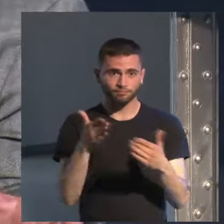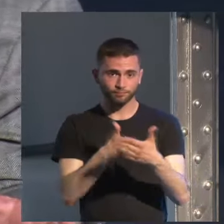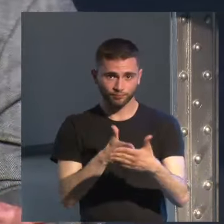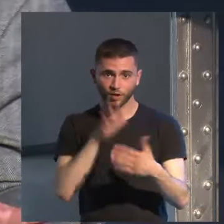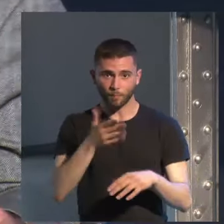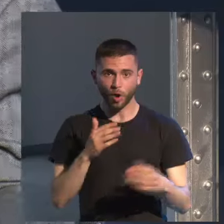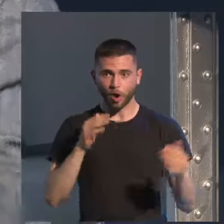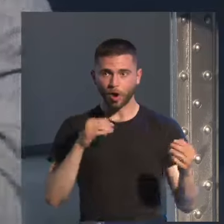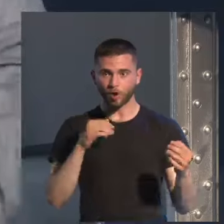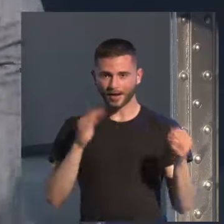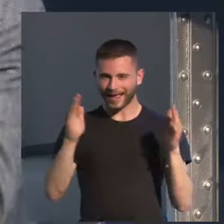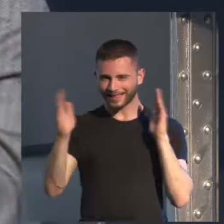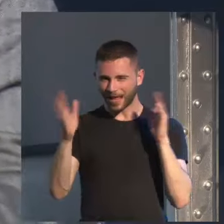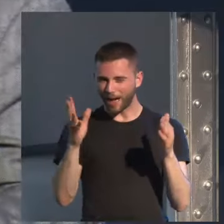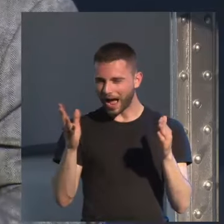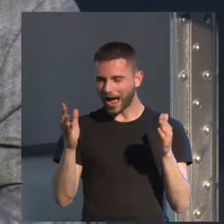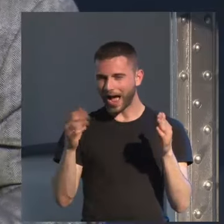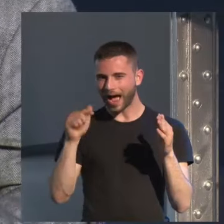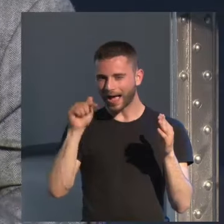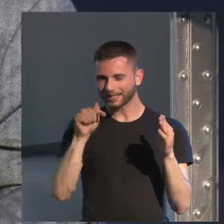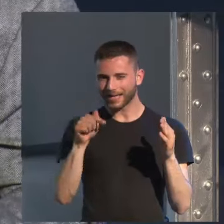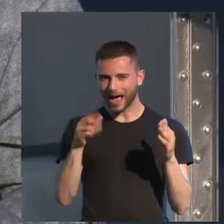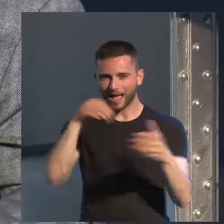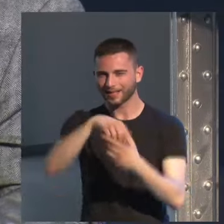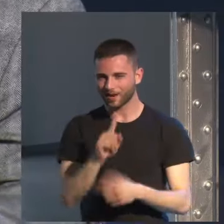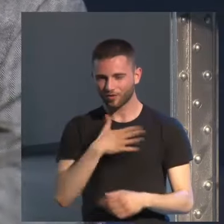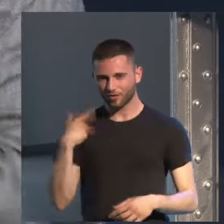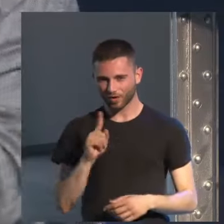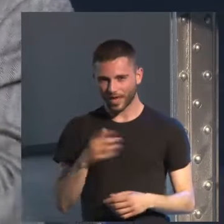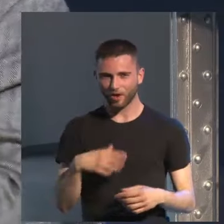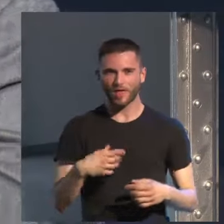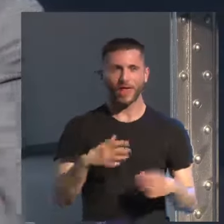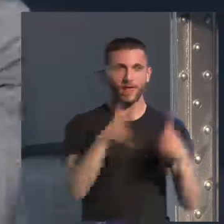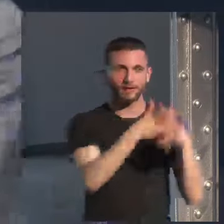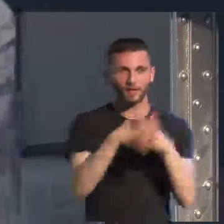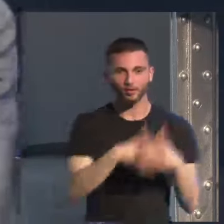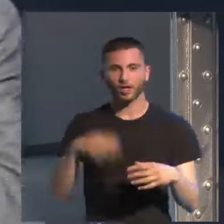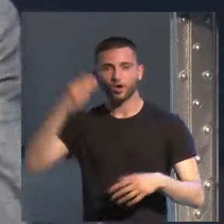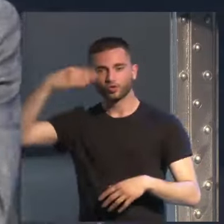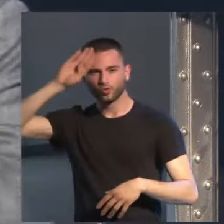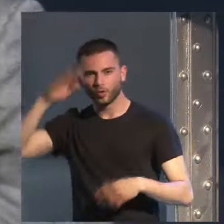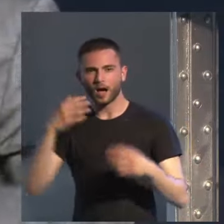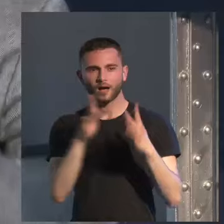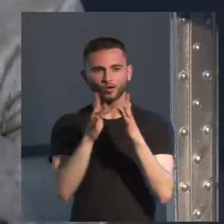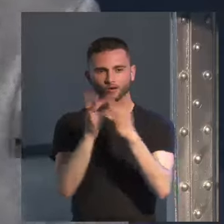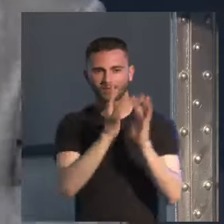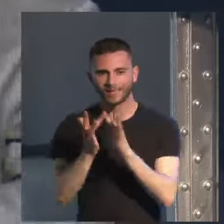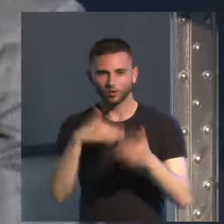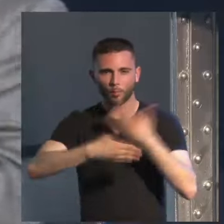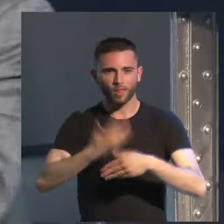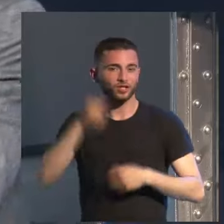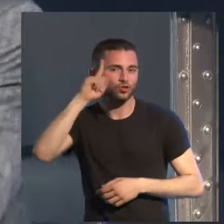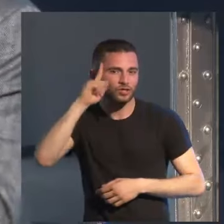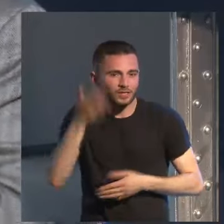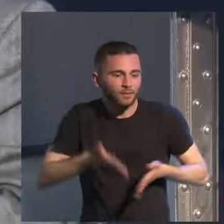que ha empezado a partir de las relaciones entre Cuba y los Estados Unidos que es un proceso que no se sabe finalmente qué